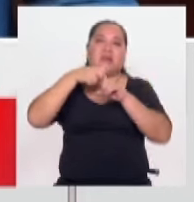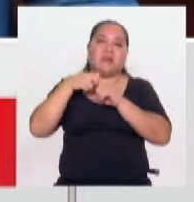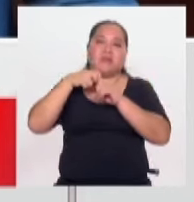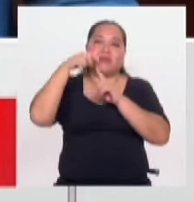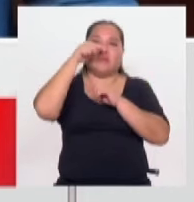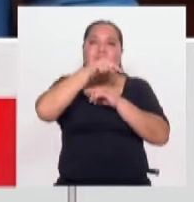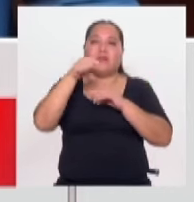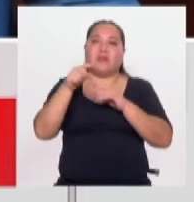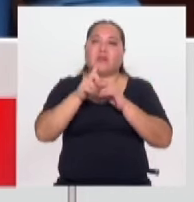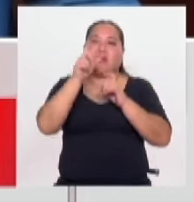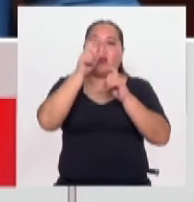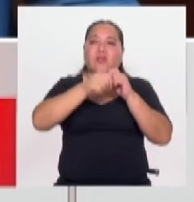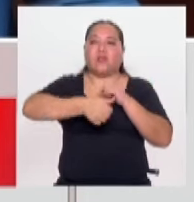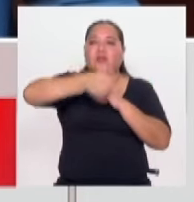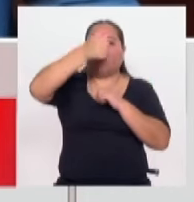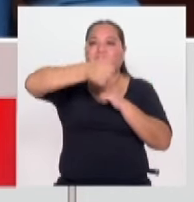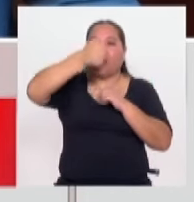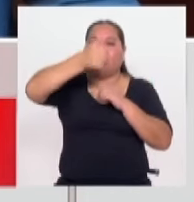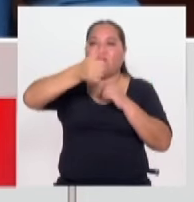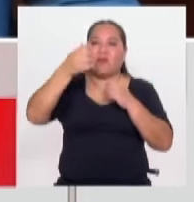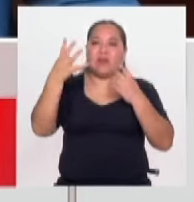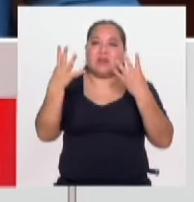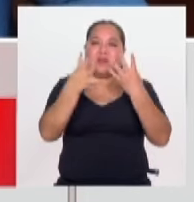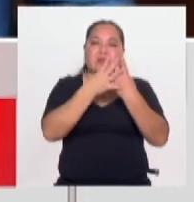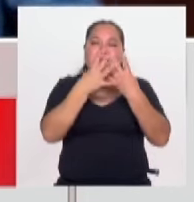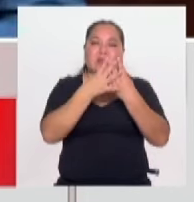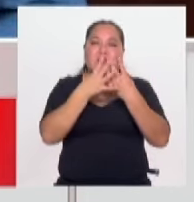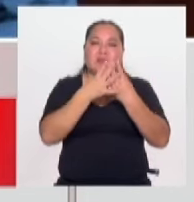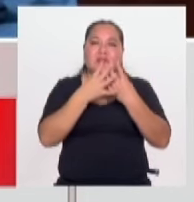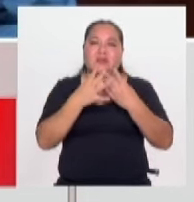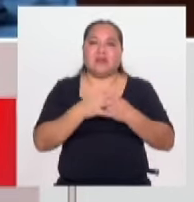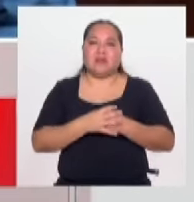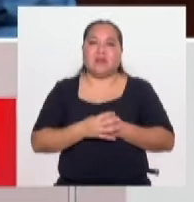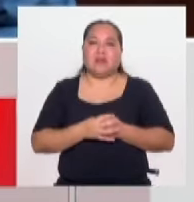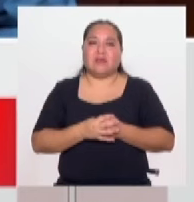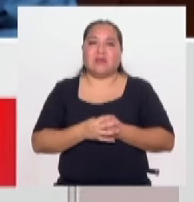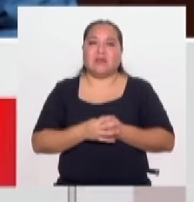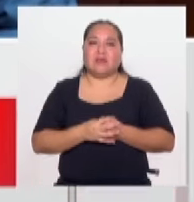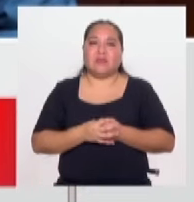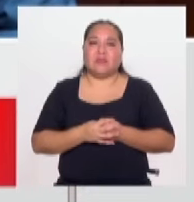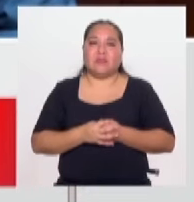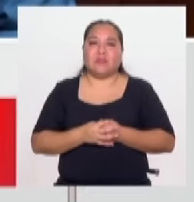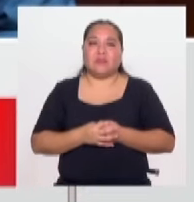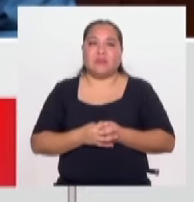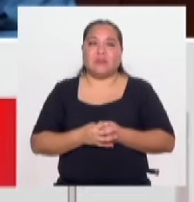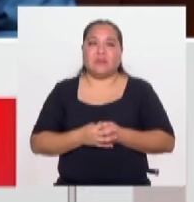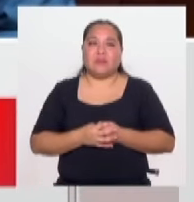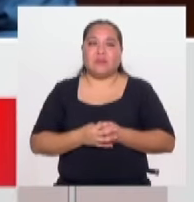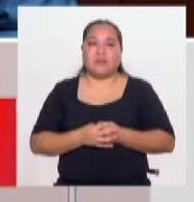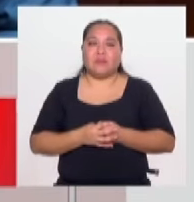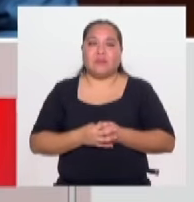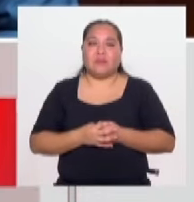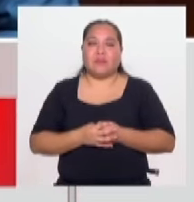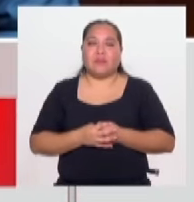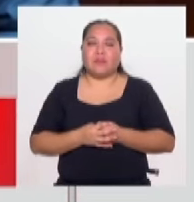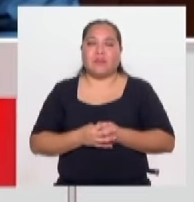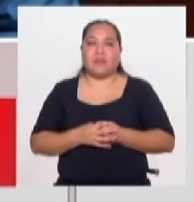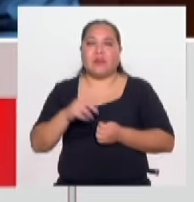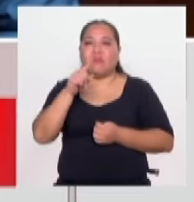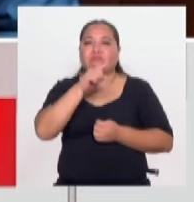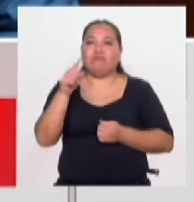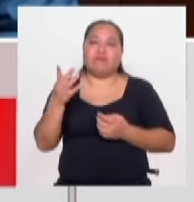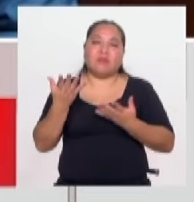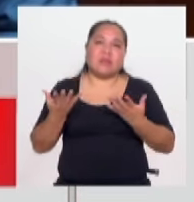y bueno, eso lo estamos viendo todos los días. Sí, señor González Posada, sería ideal,